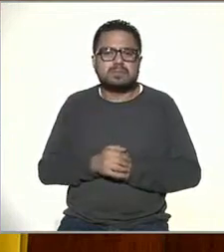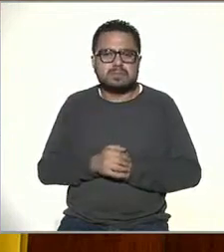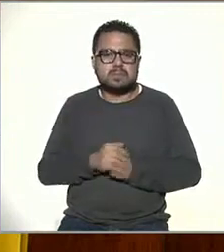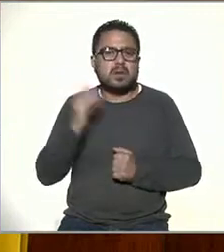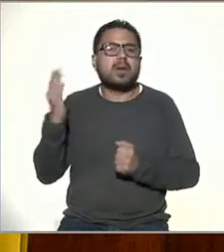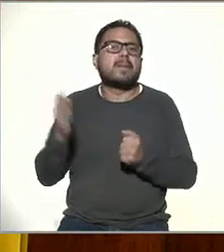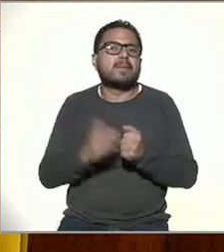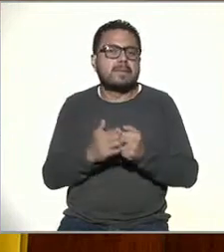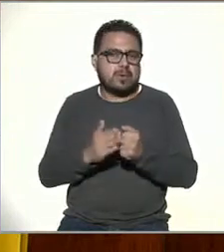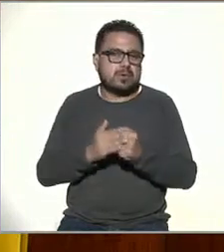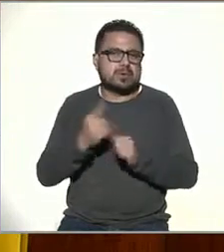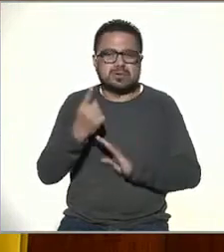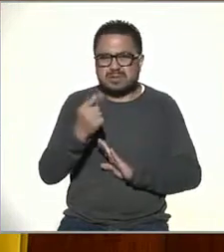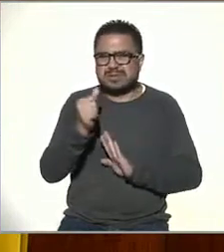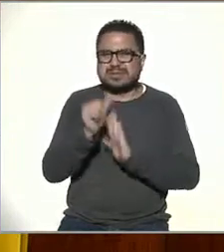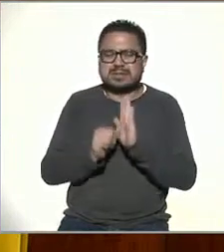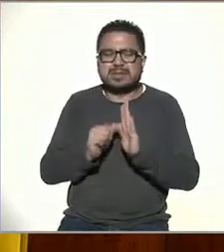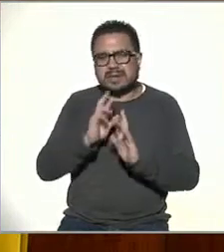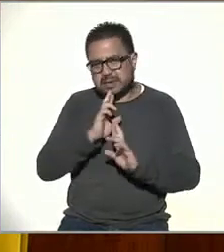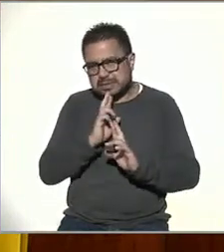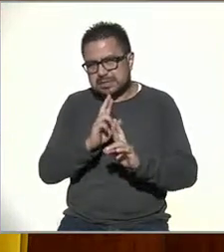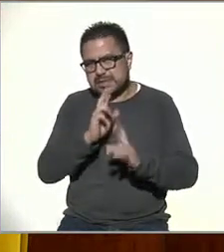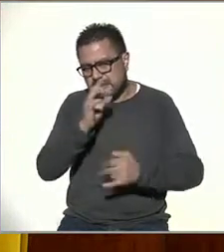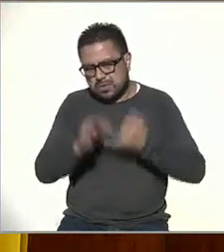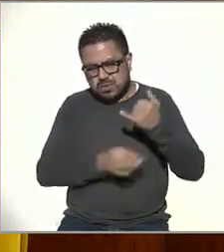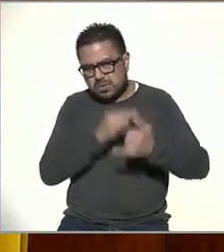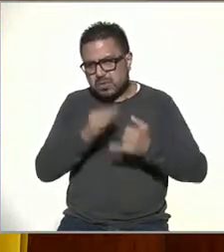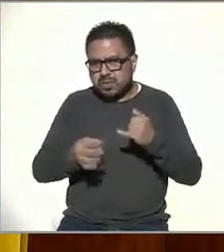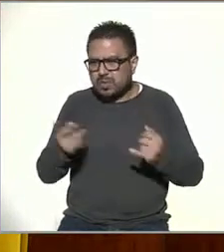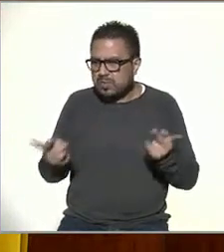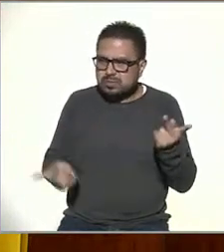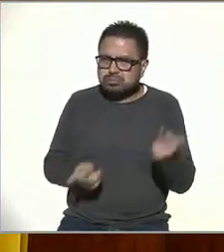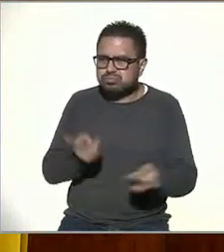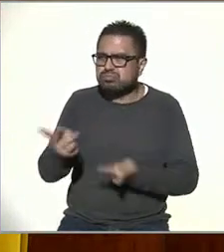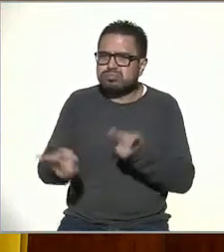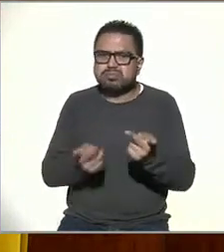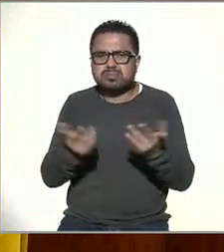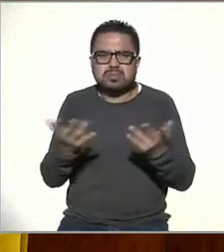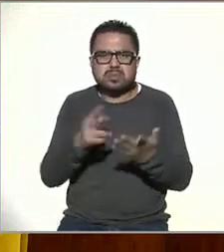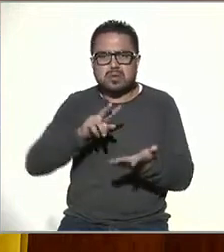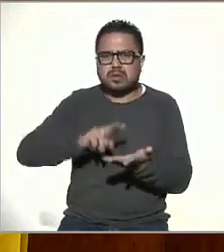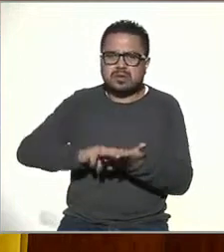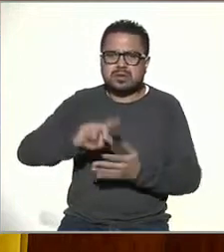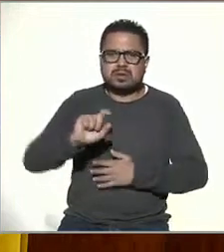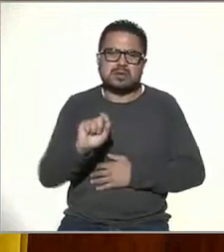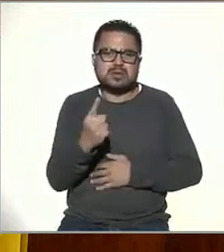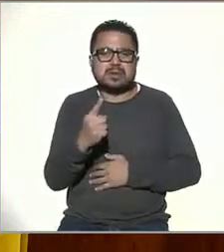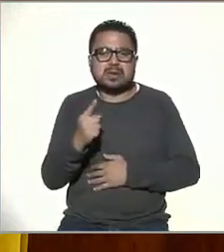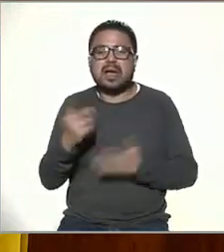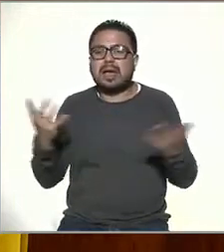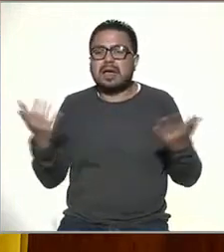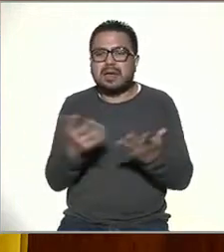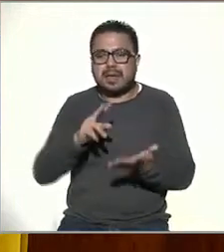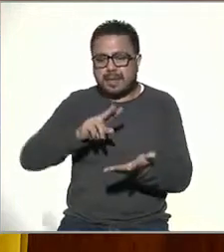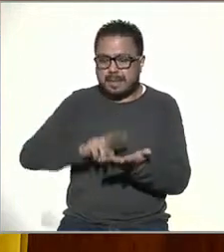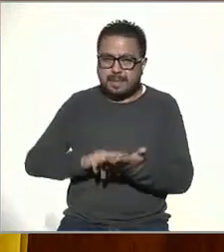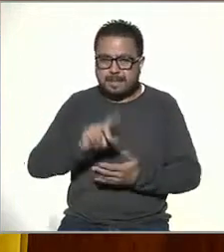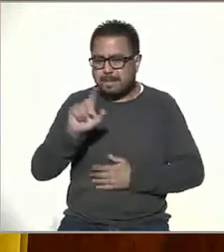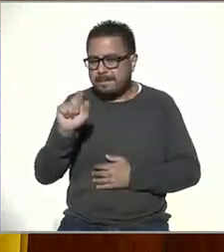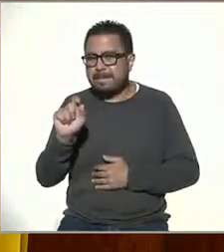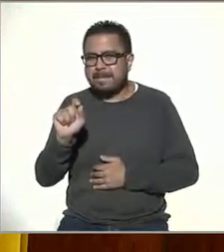próximo mes salen los resultados de la última encuesta que hicimos en el 2021, pero la que hicimos en el 2020